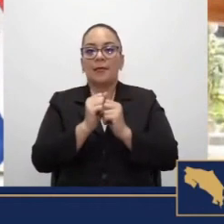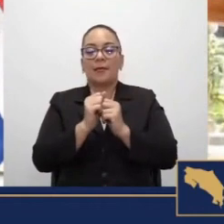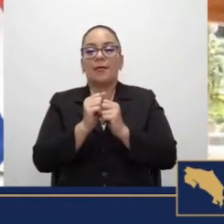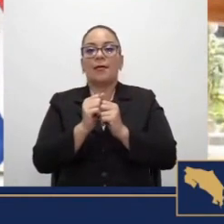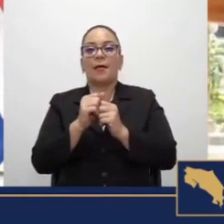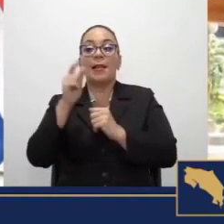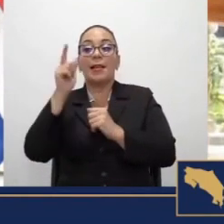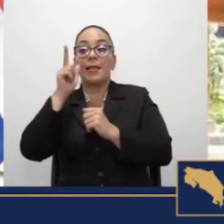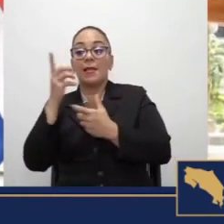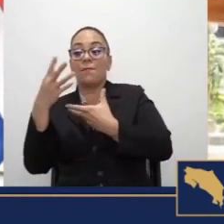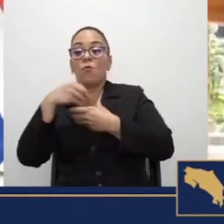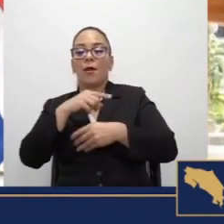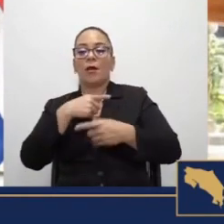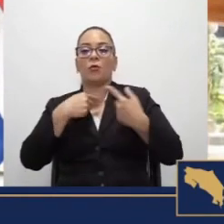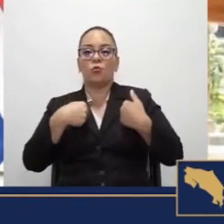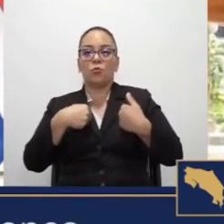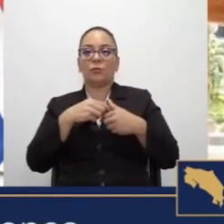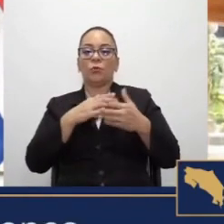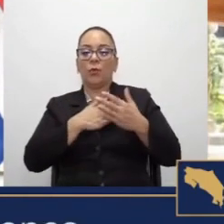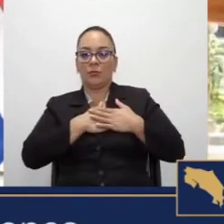nuestro corazón de este gobierno